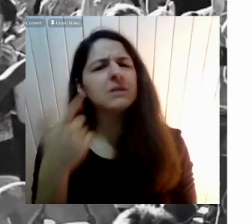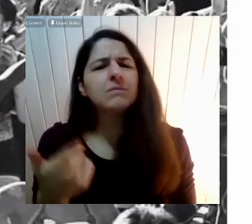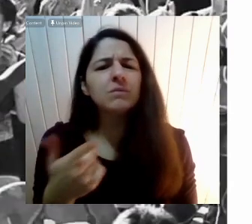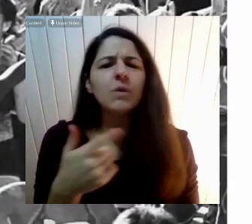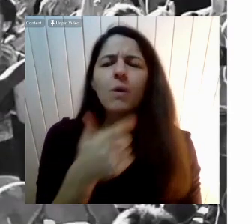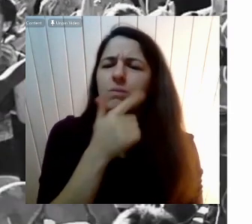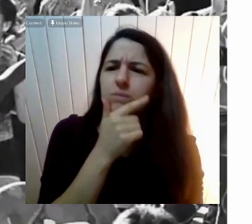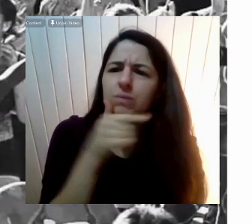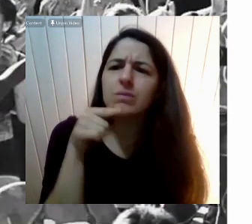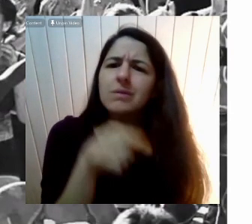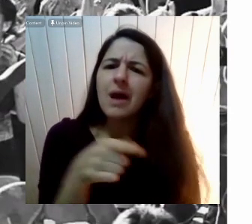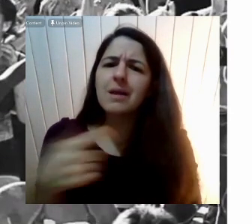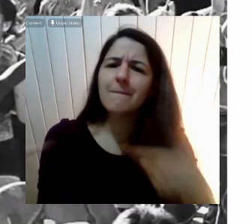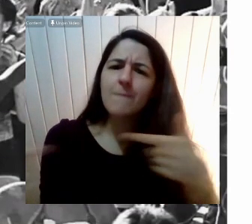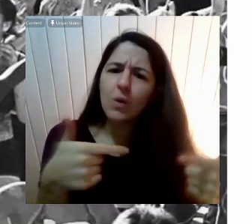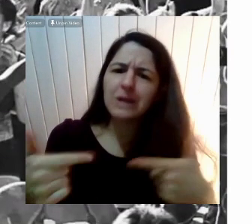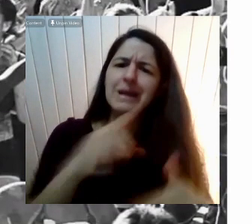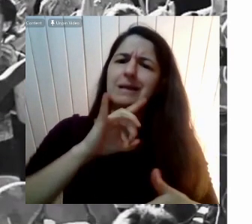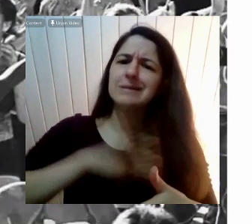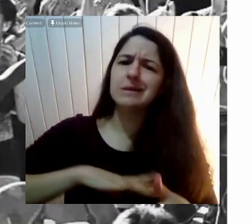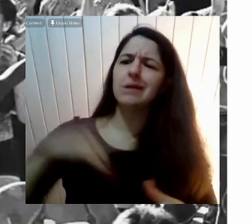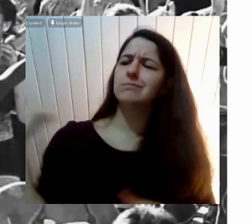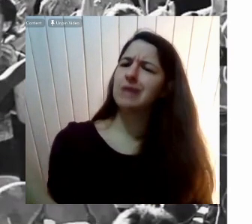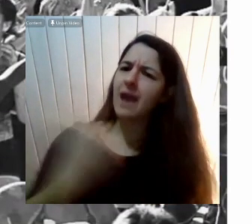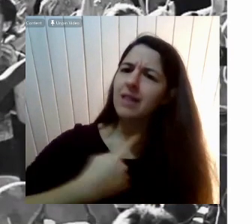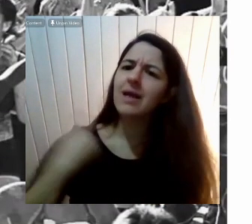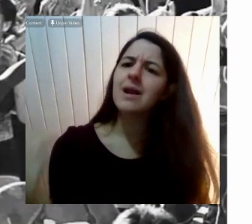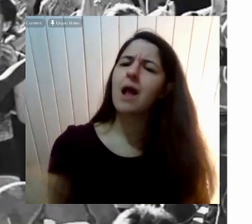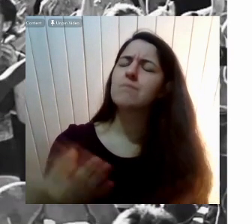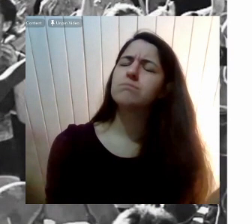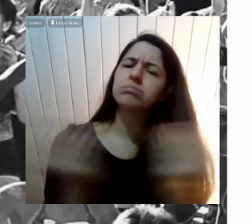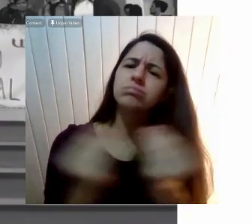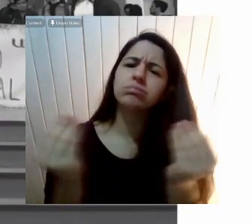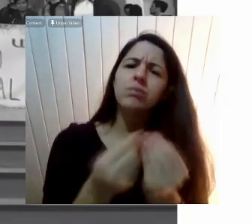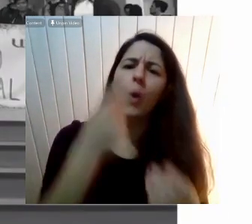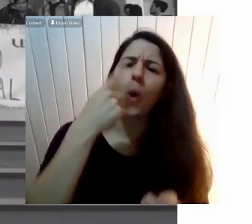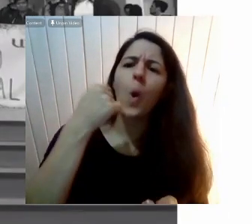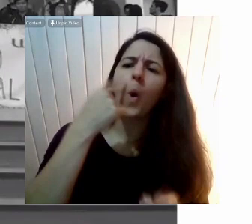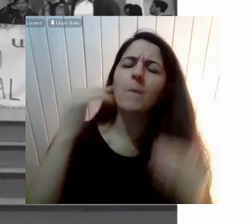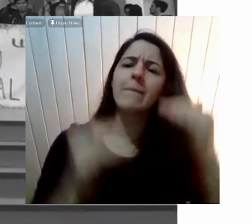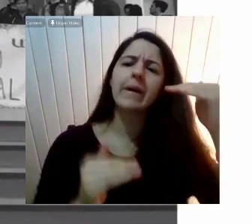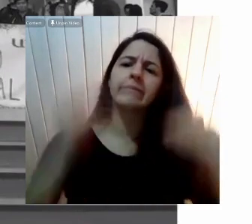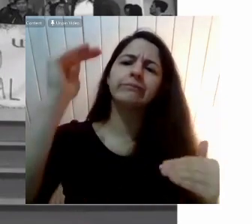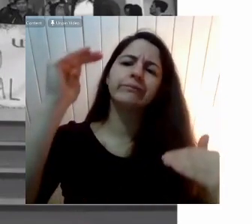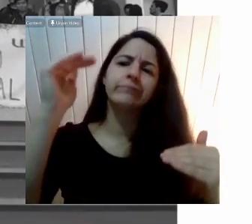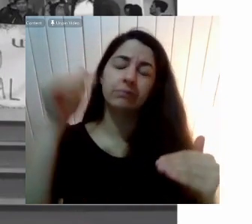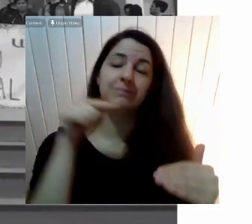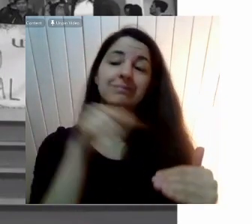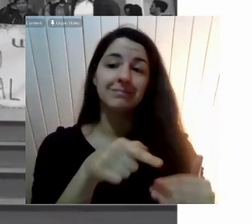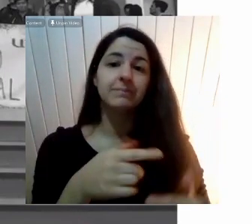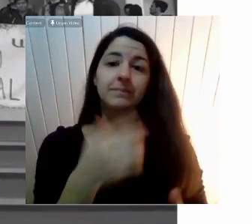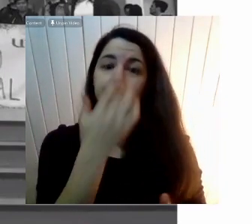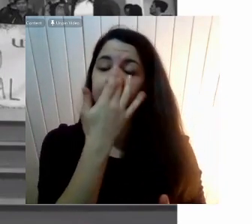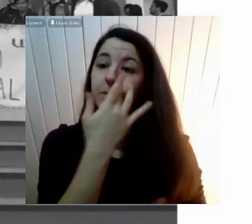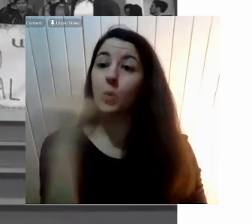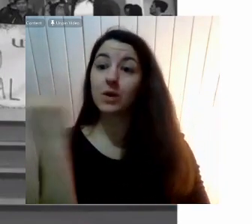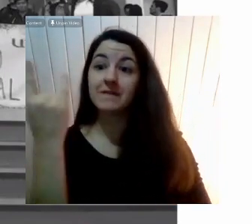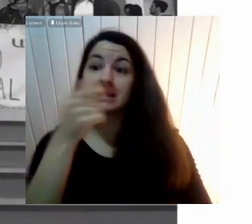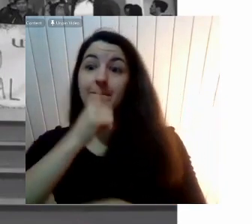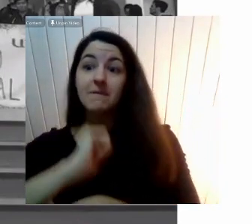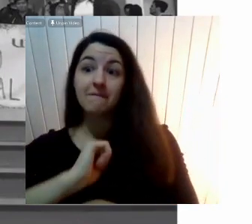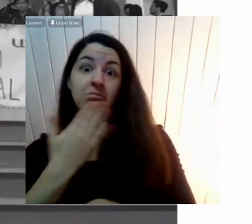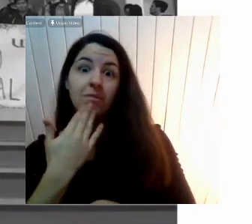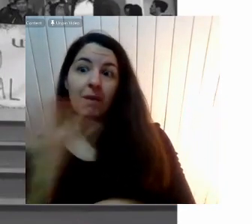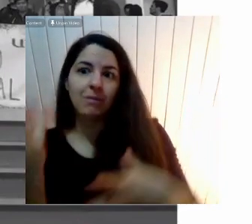Y así pasó Mucho tiempo De movilización Estudiantil Se unieron Las movilidades privadas Lo que también fue un hito De esta